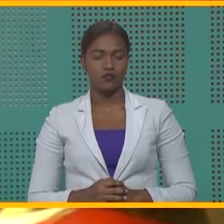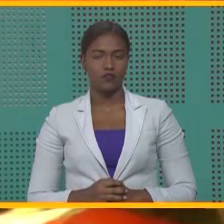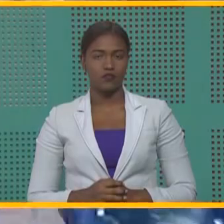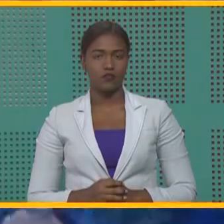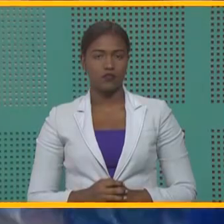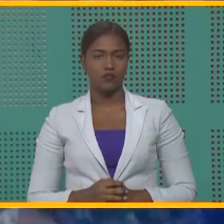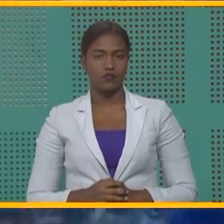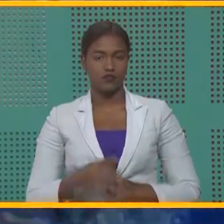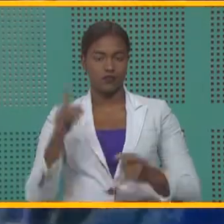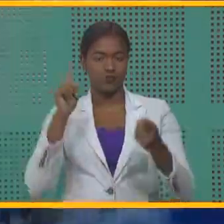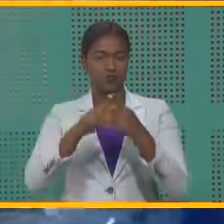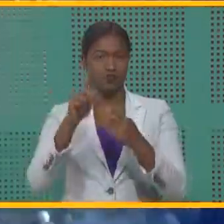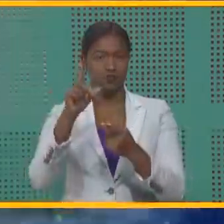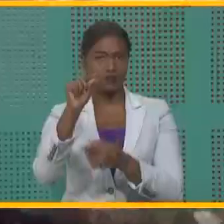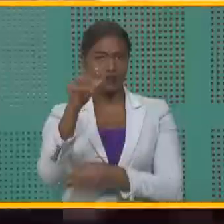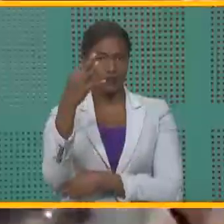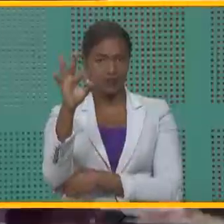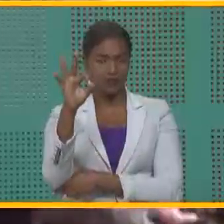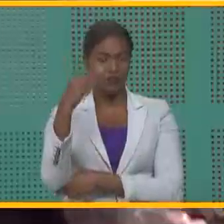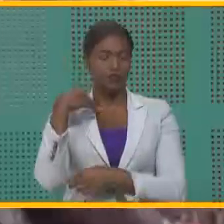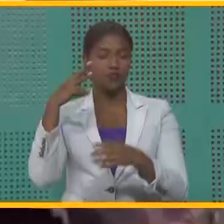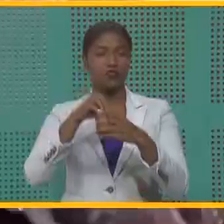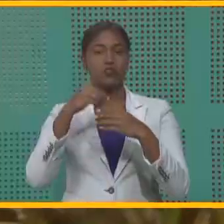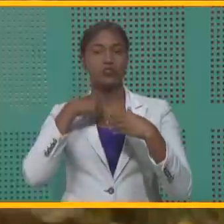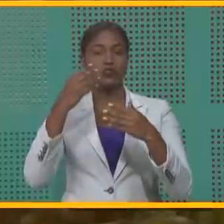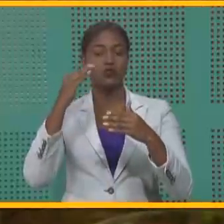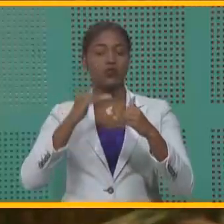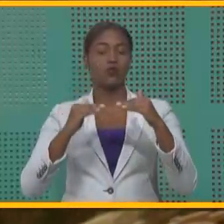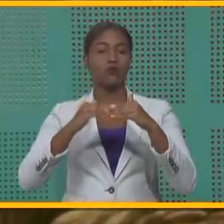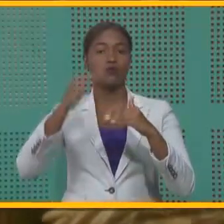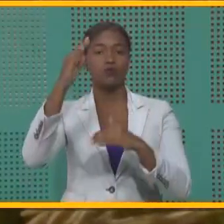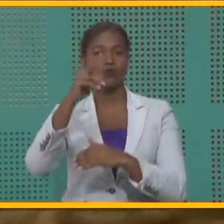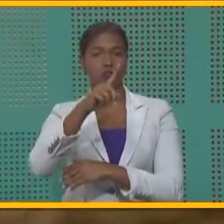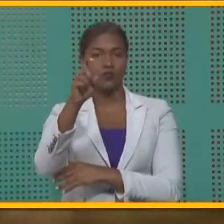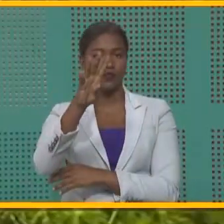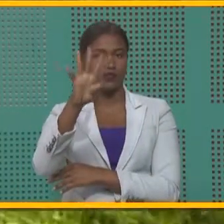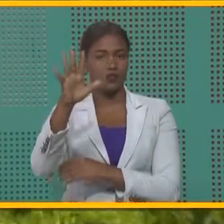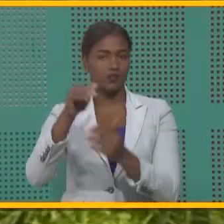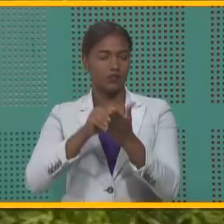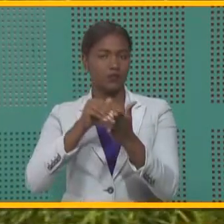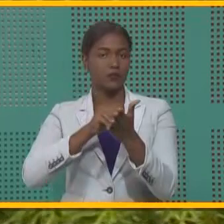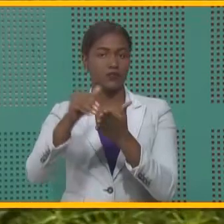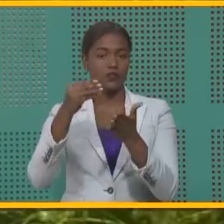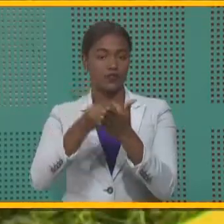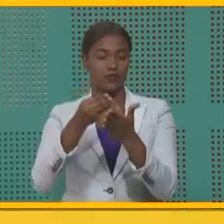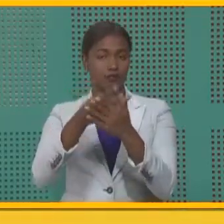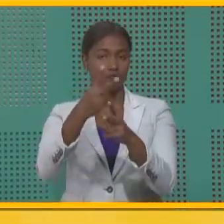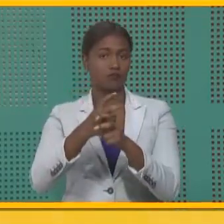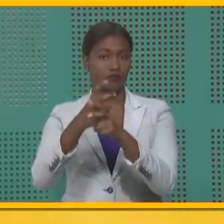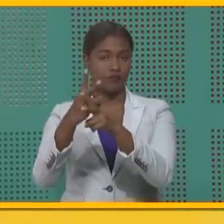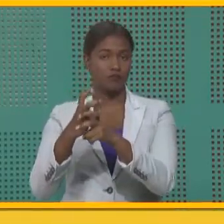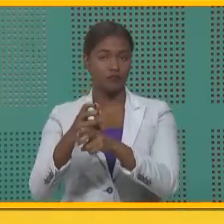Al 2020, el Banco Agrícola tiene proyectado superar los 145 mil millones de pesos en préstamos.